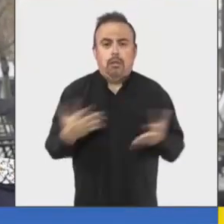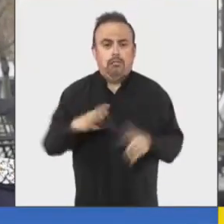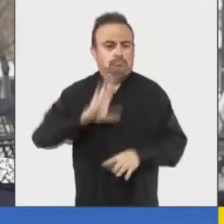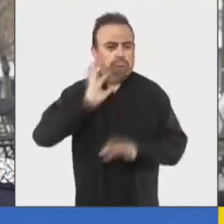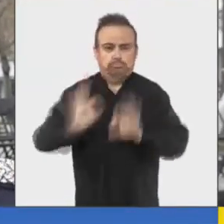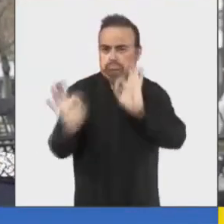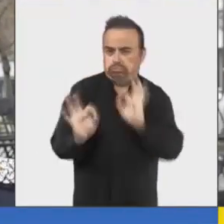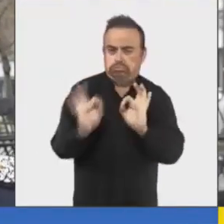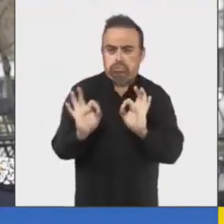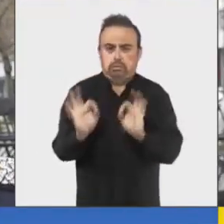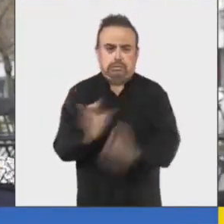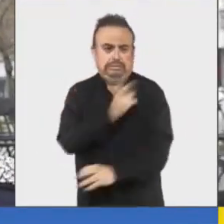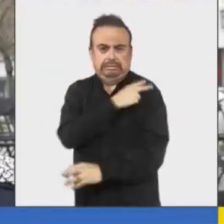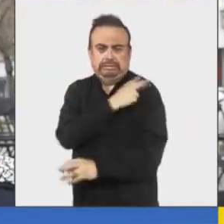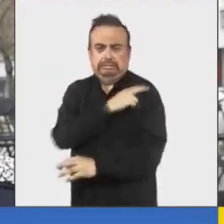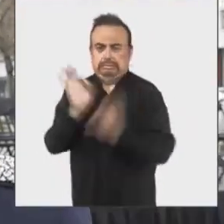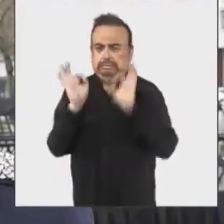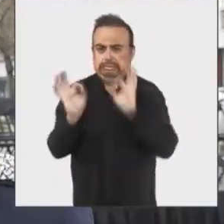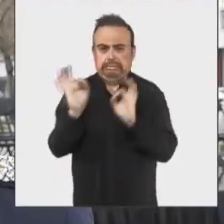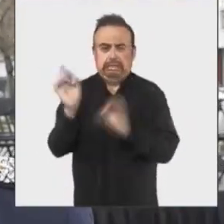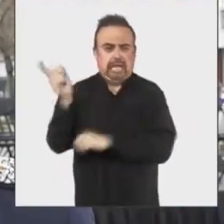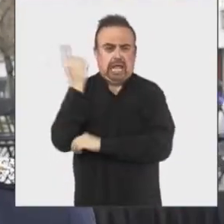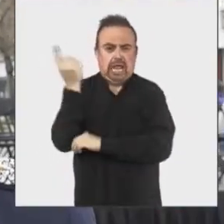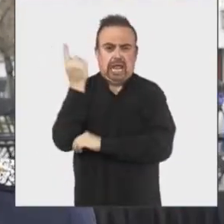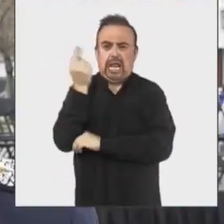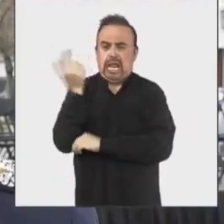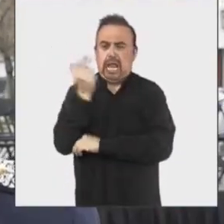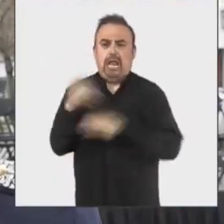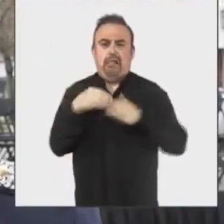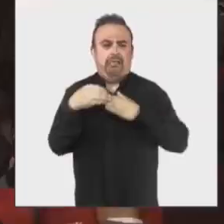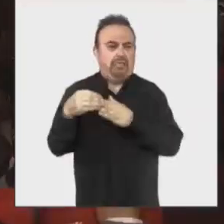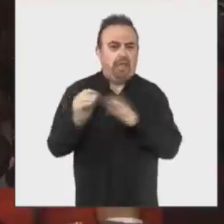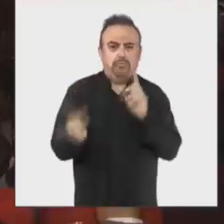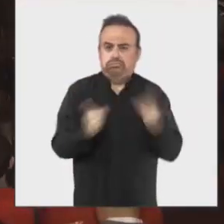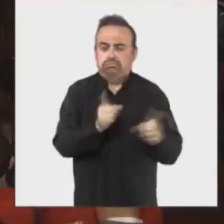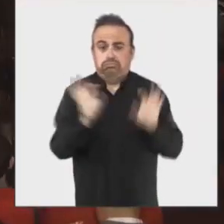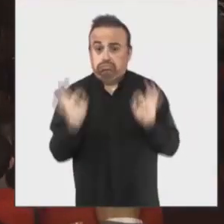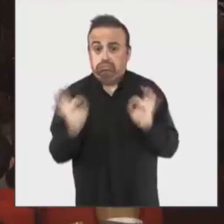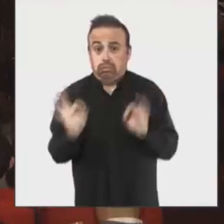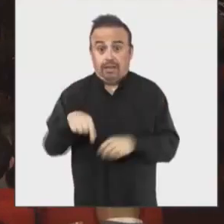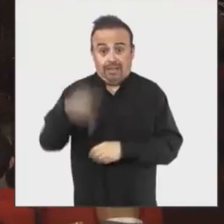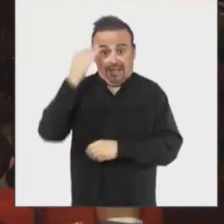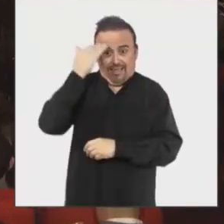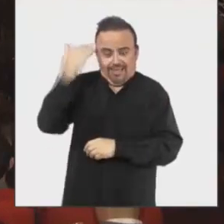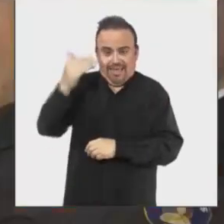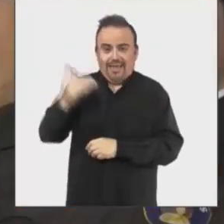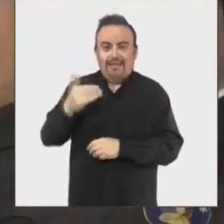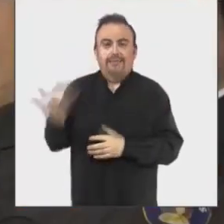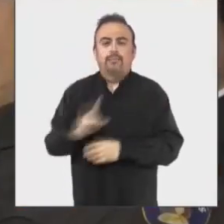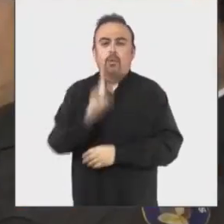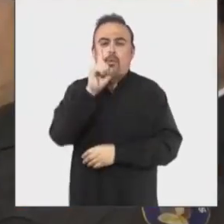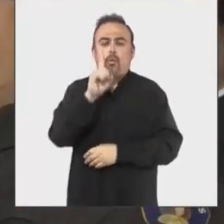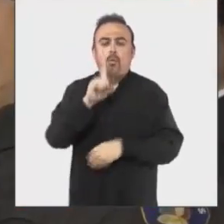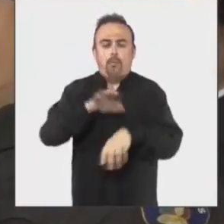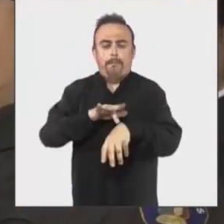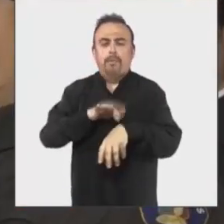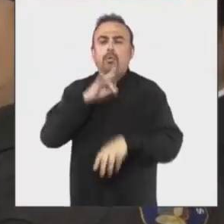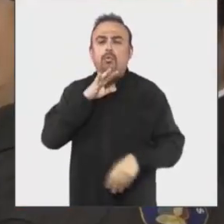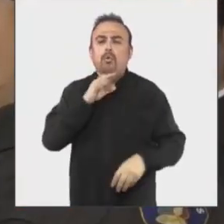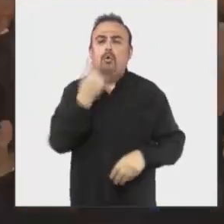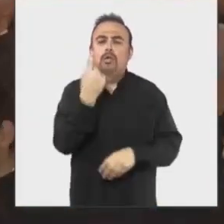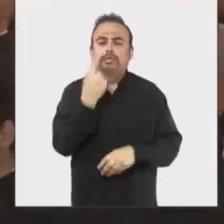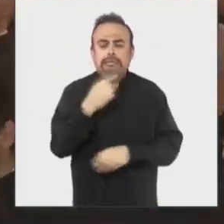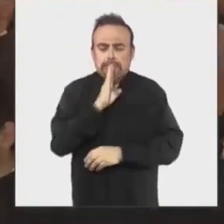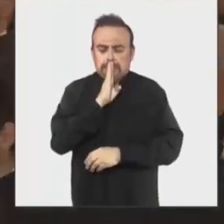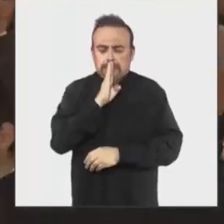impecable, con una comandancia y una oficialidad general que da un gusto dirigir. La jornada se inició con un minuto de silencio en memoria